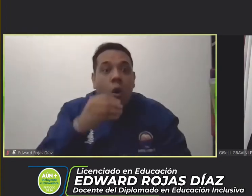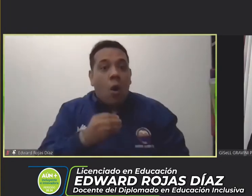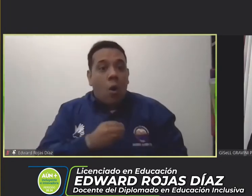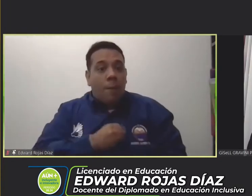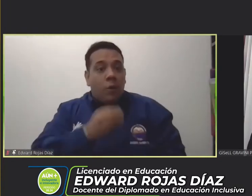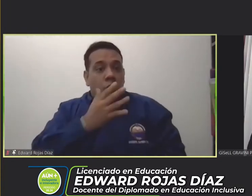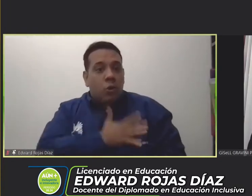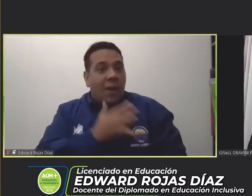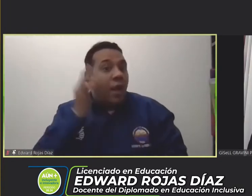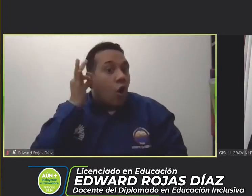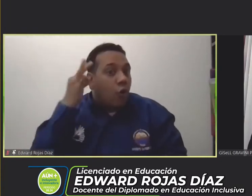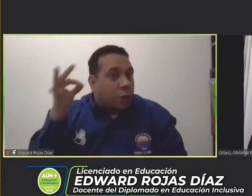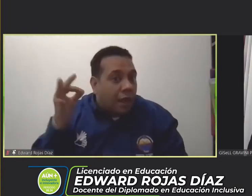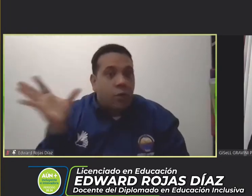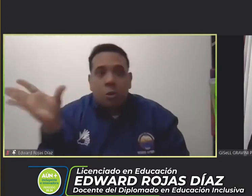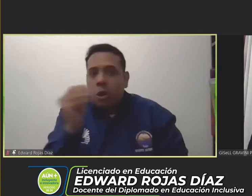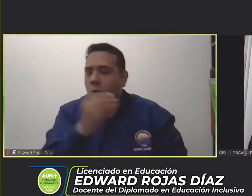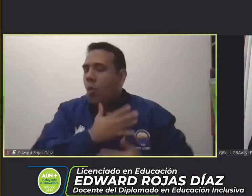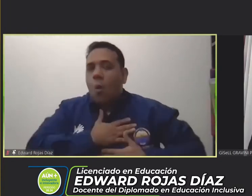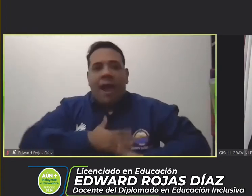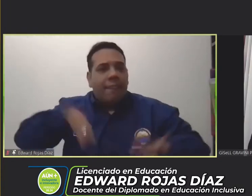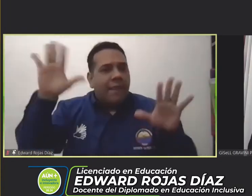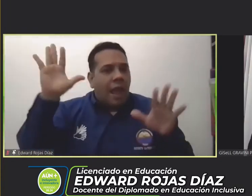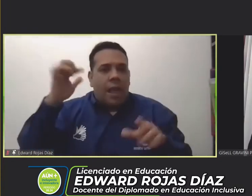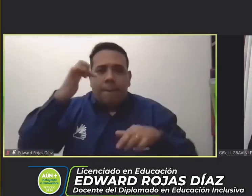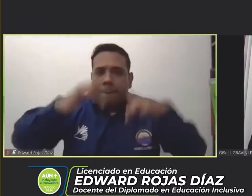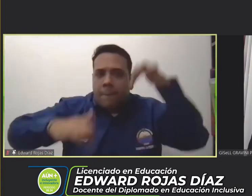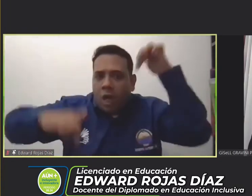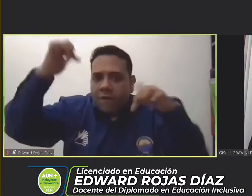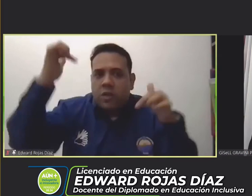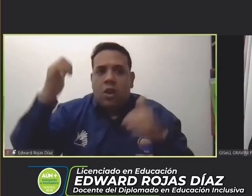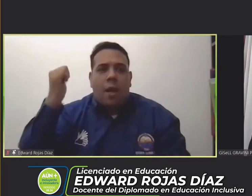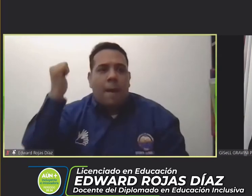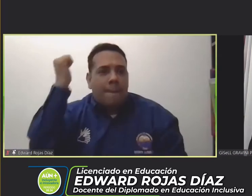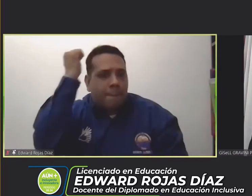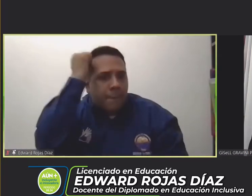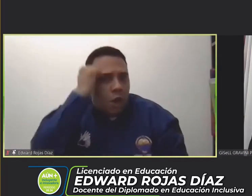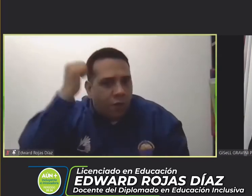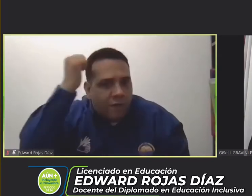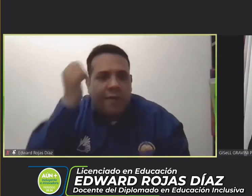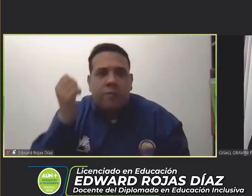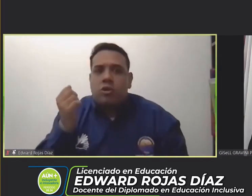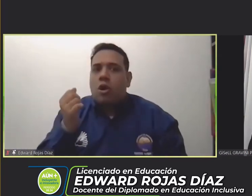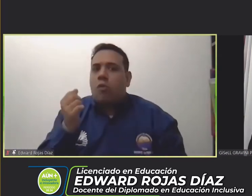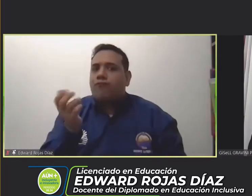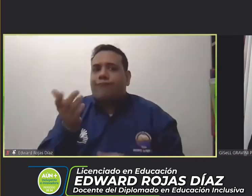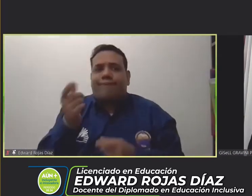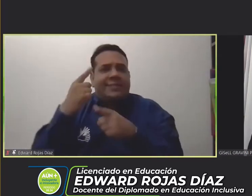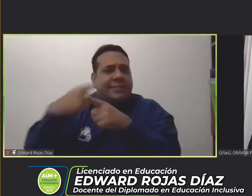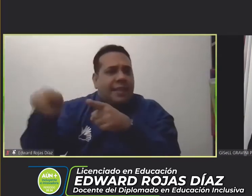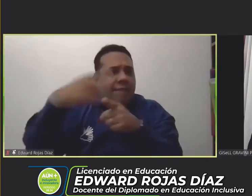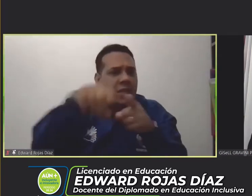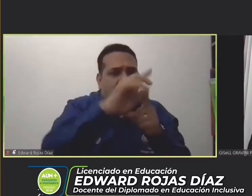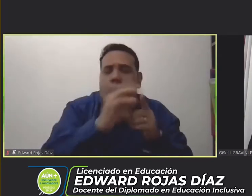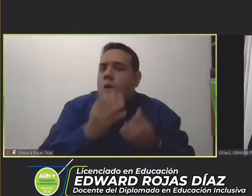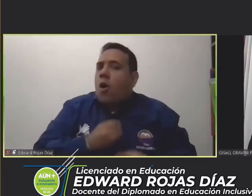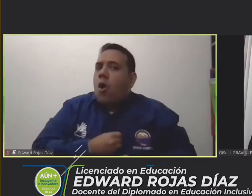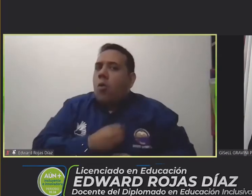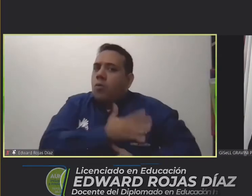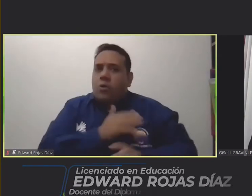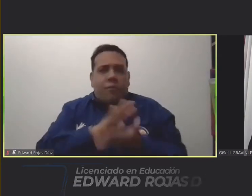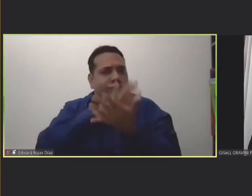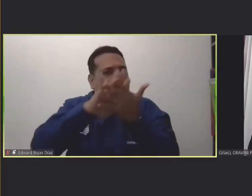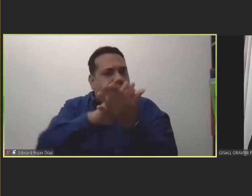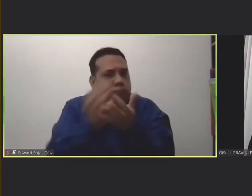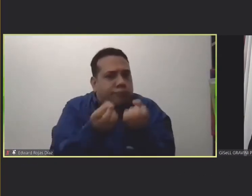como docentes para que a sus niños sordos les llegue la educación, la información de la mejor manera. Es así